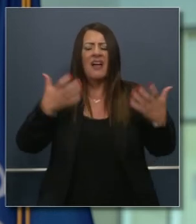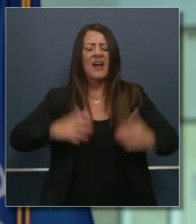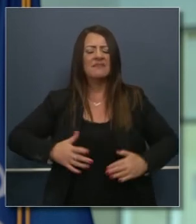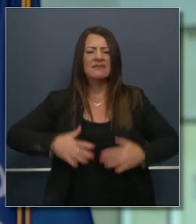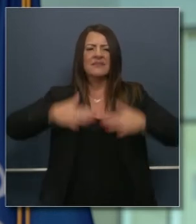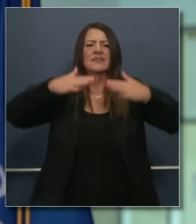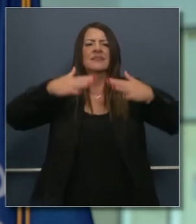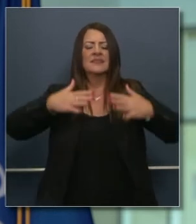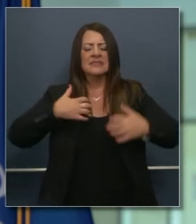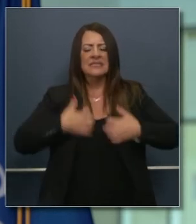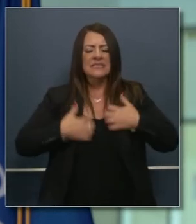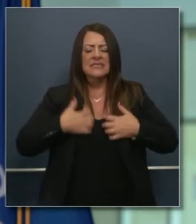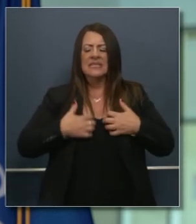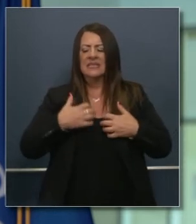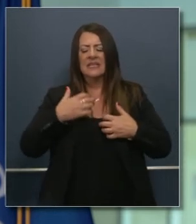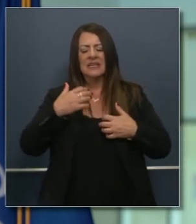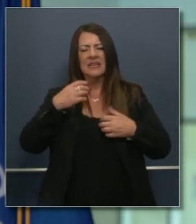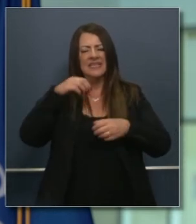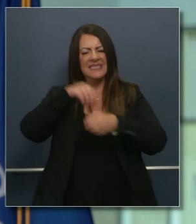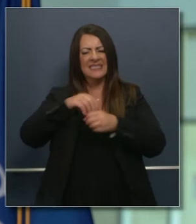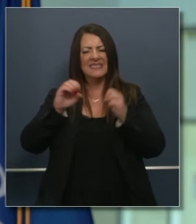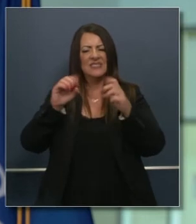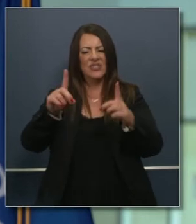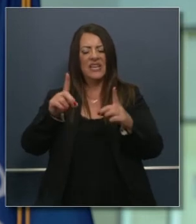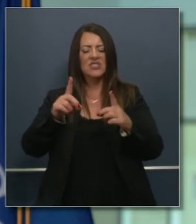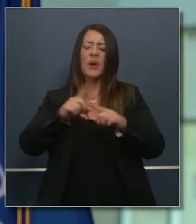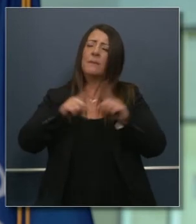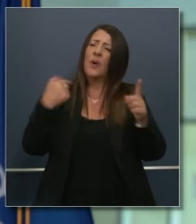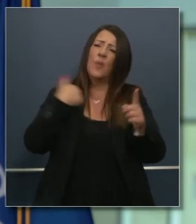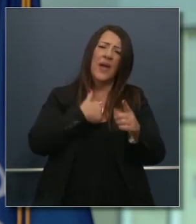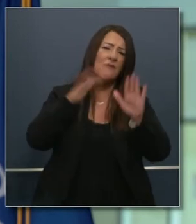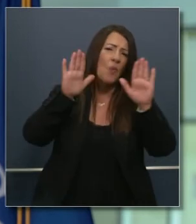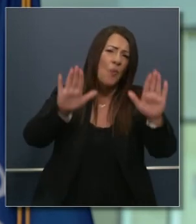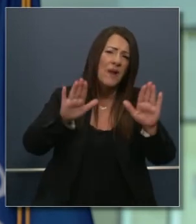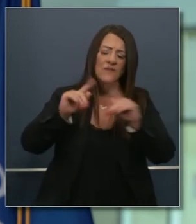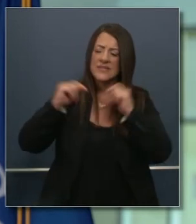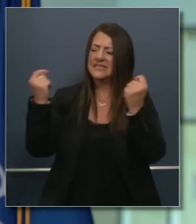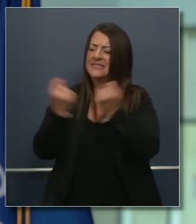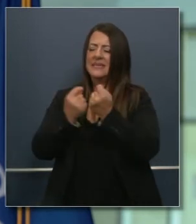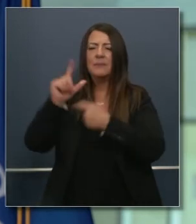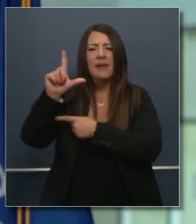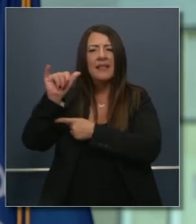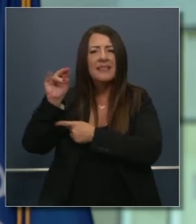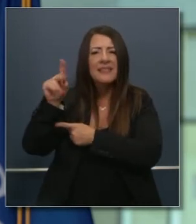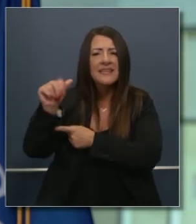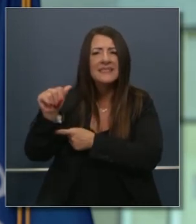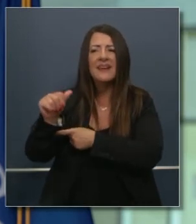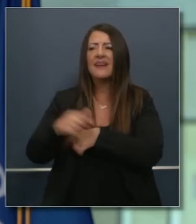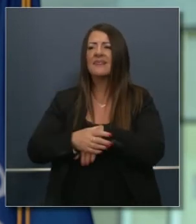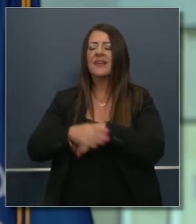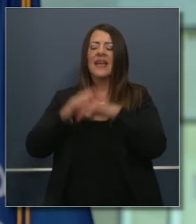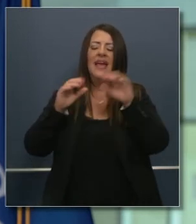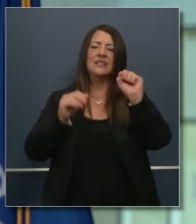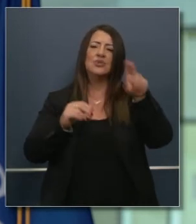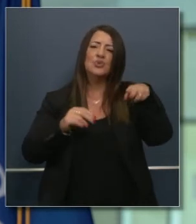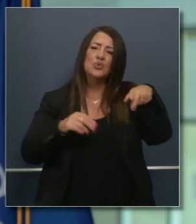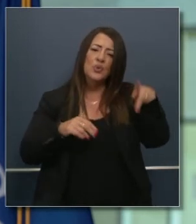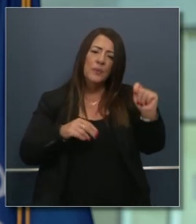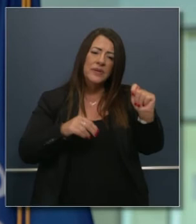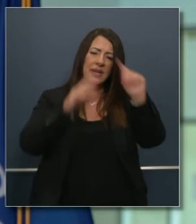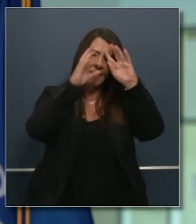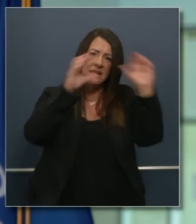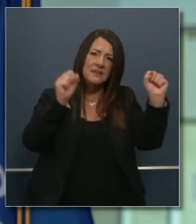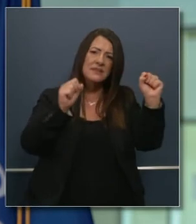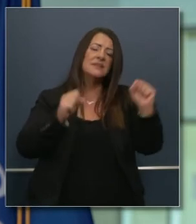en este espacio y yo sé que tenemos un buen equipo Linda el equipo de Linda y por supuesto el trabajo de nuestra